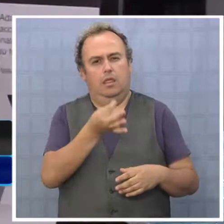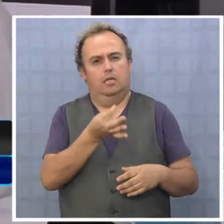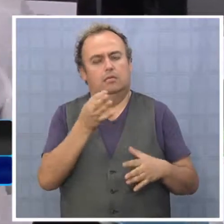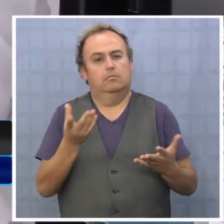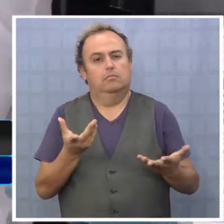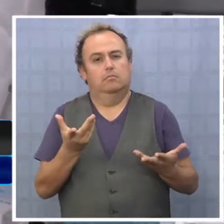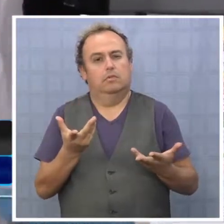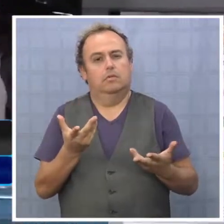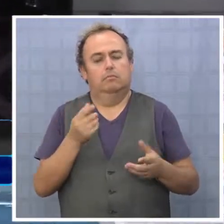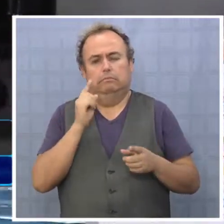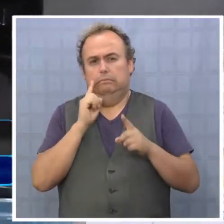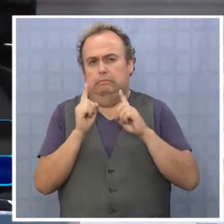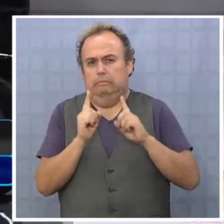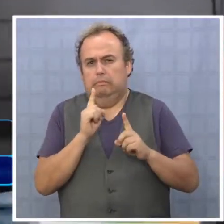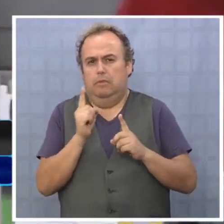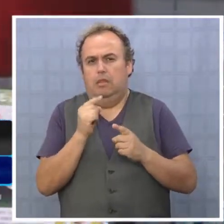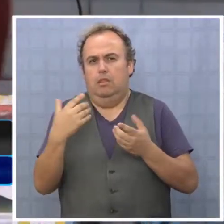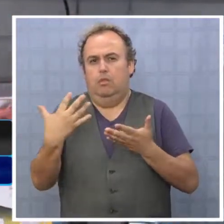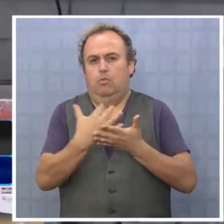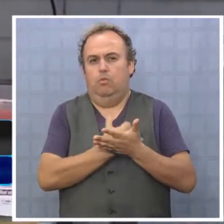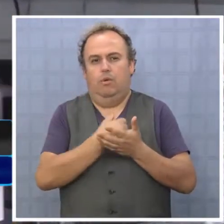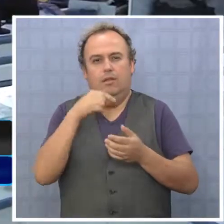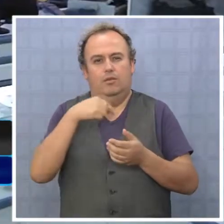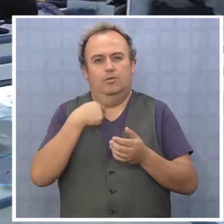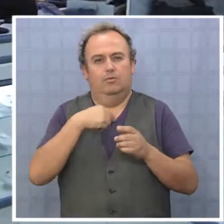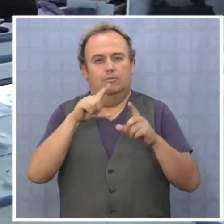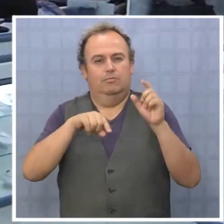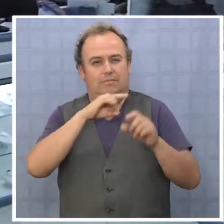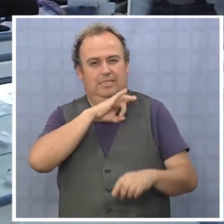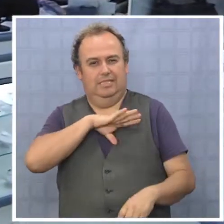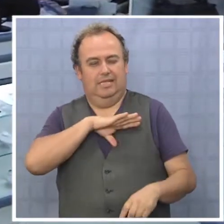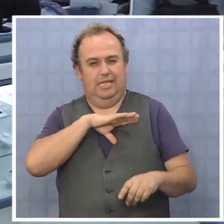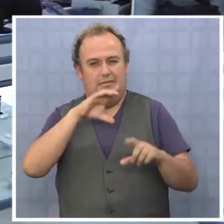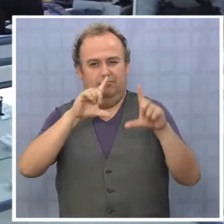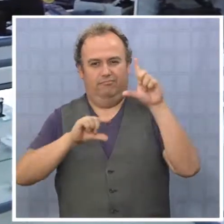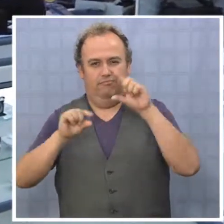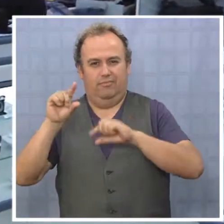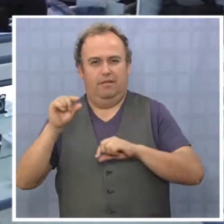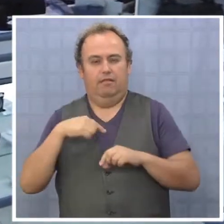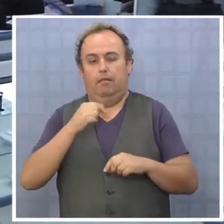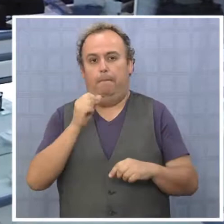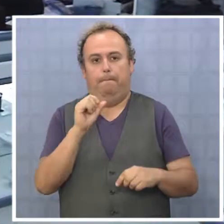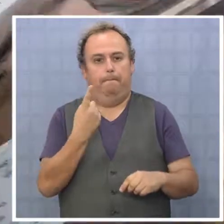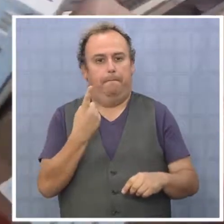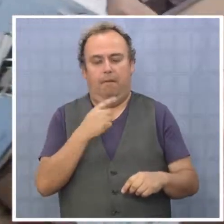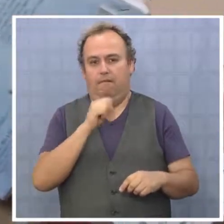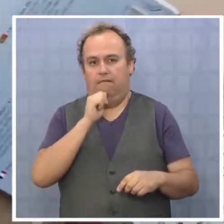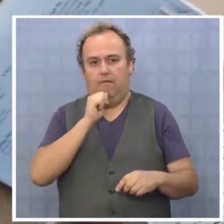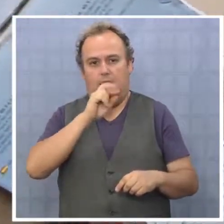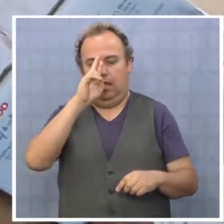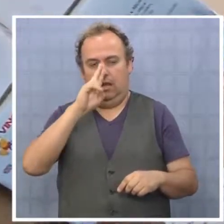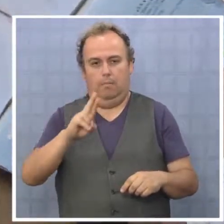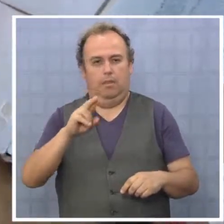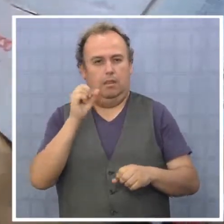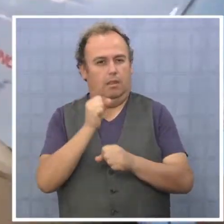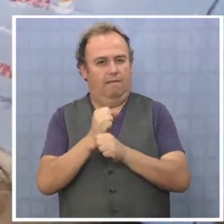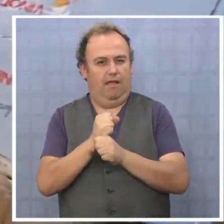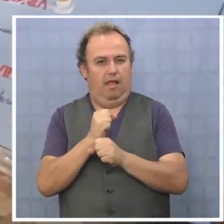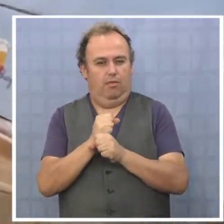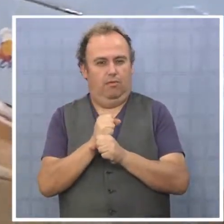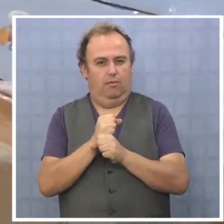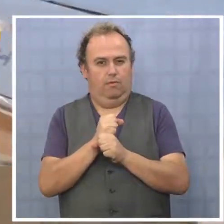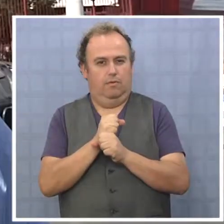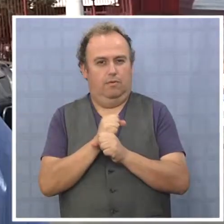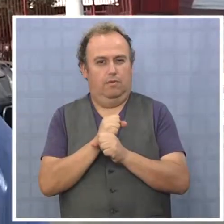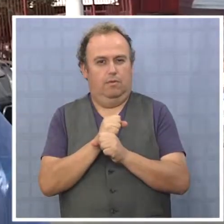pondría en riesgo los empleos en el país. Es una falta de respeto, primeramente, a los trabajadores. Yo creo